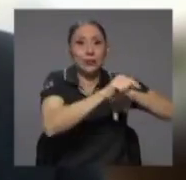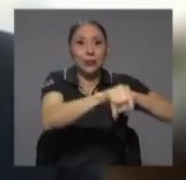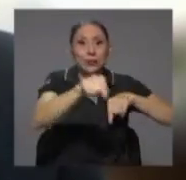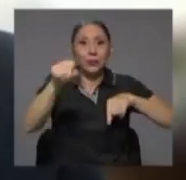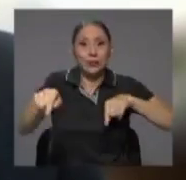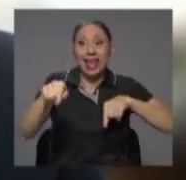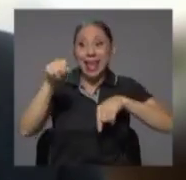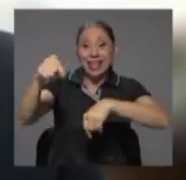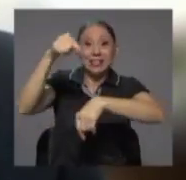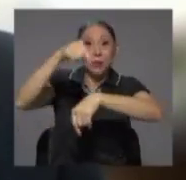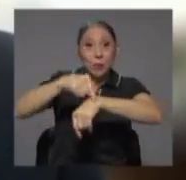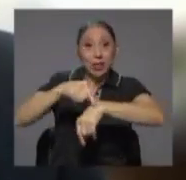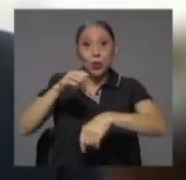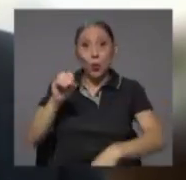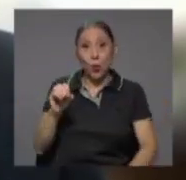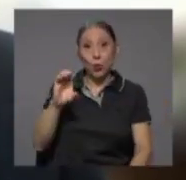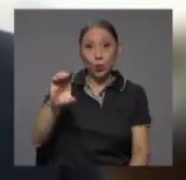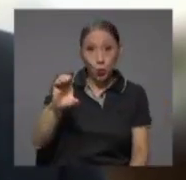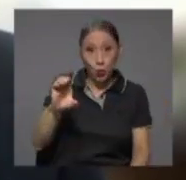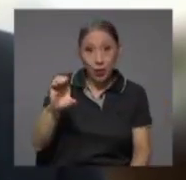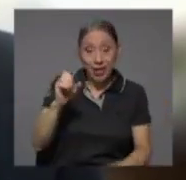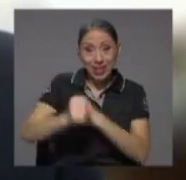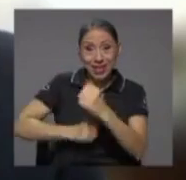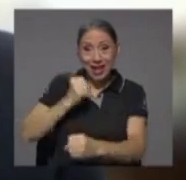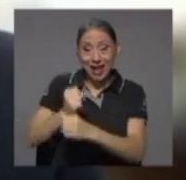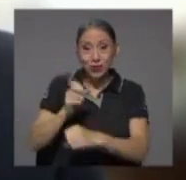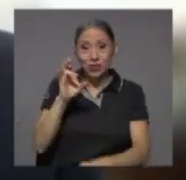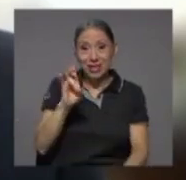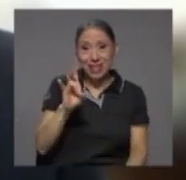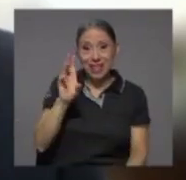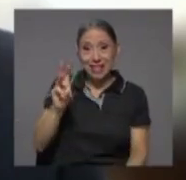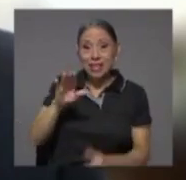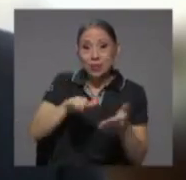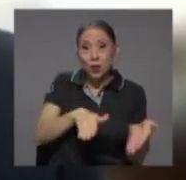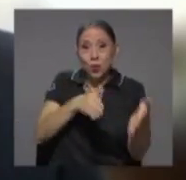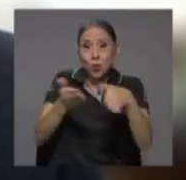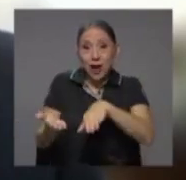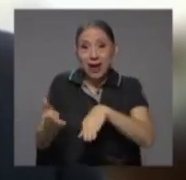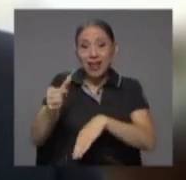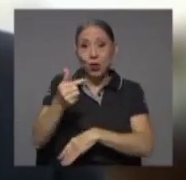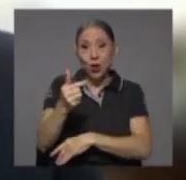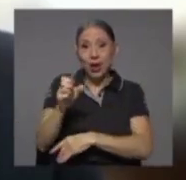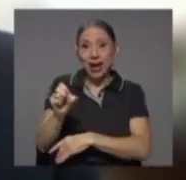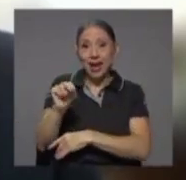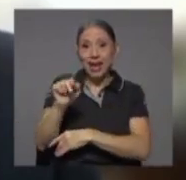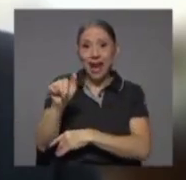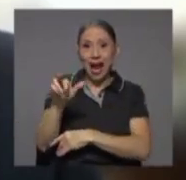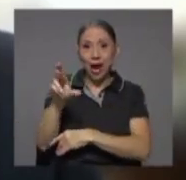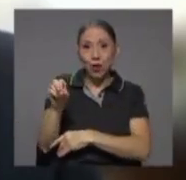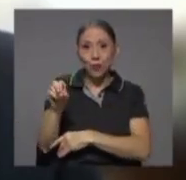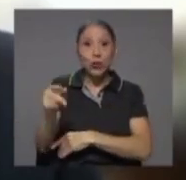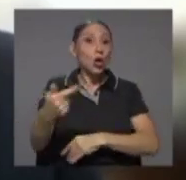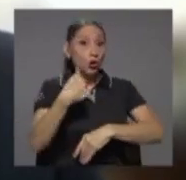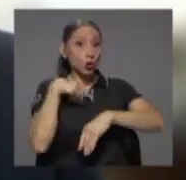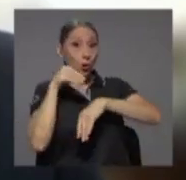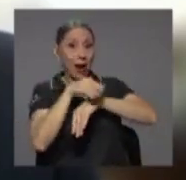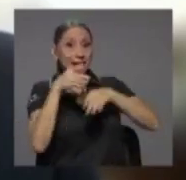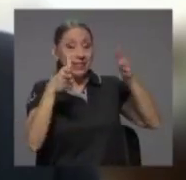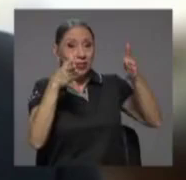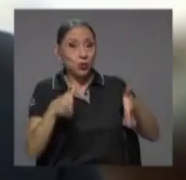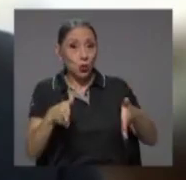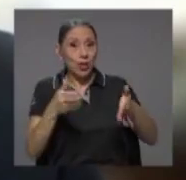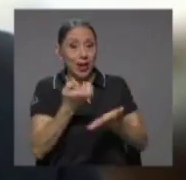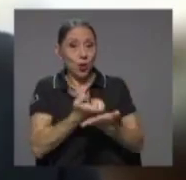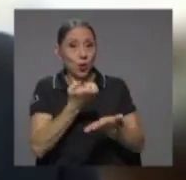en octubre del año 76, y siendo yo asesor económico del presidente Oduberde,